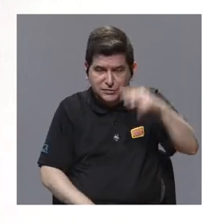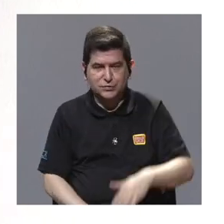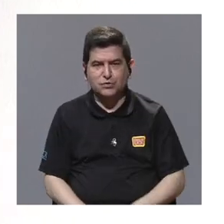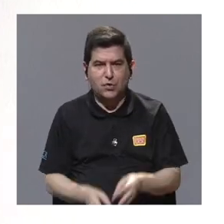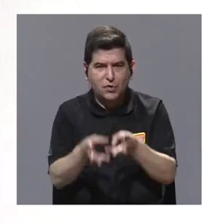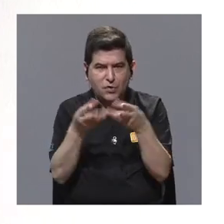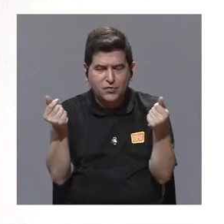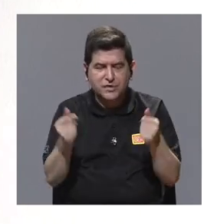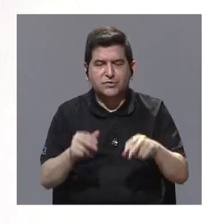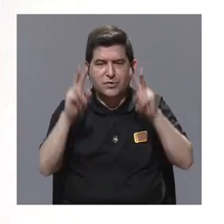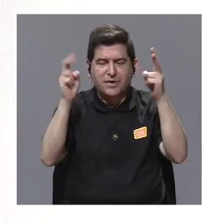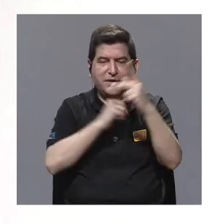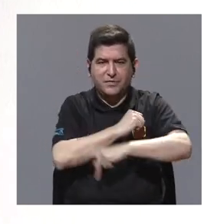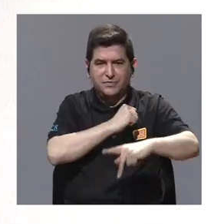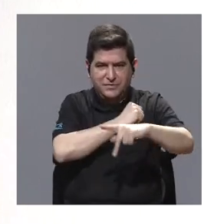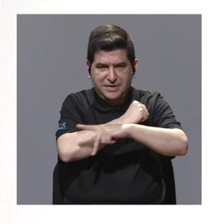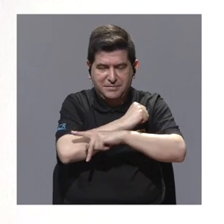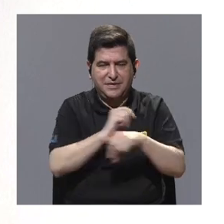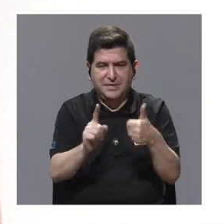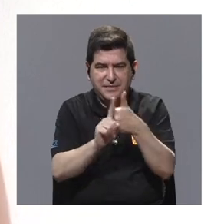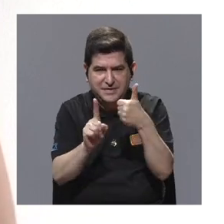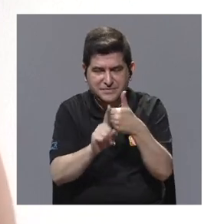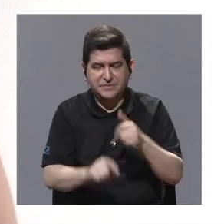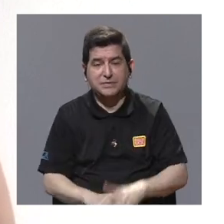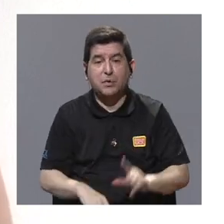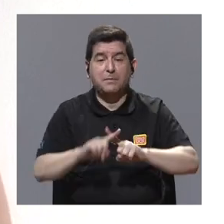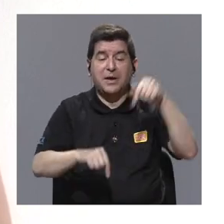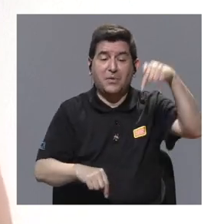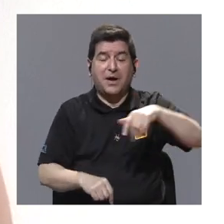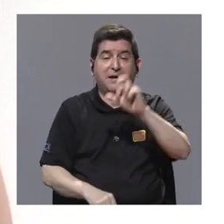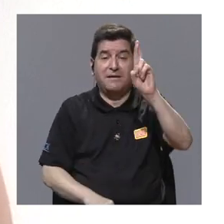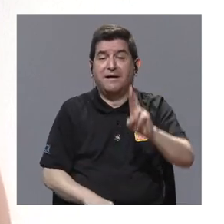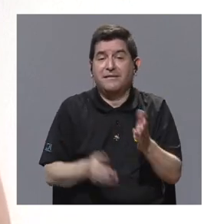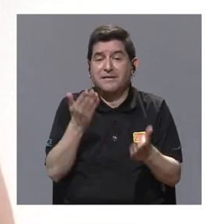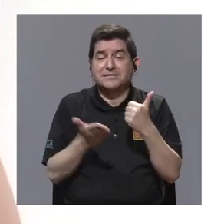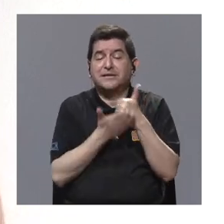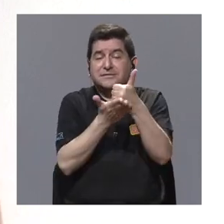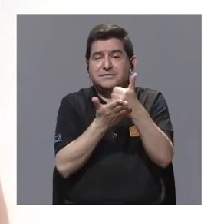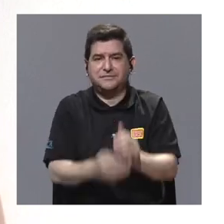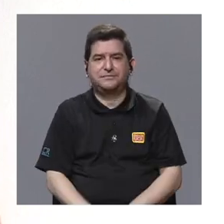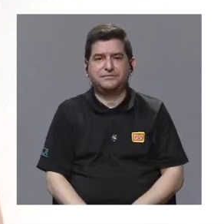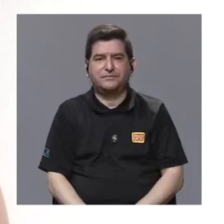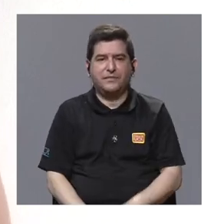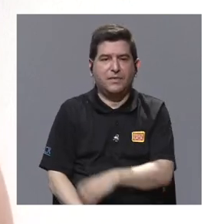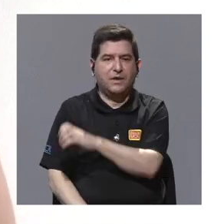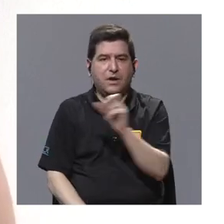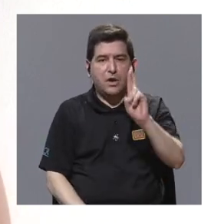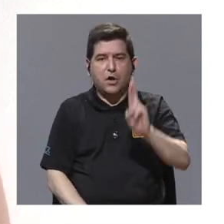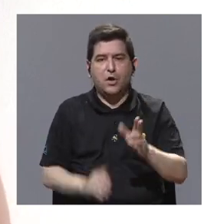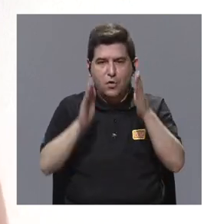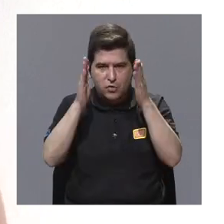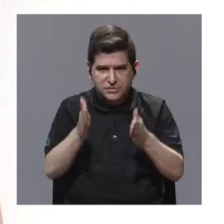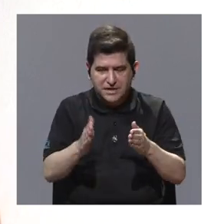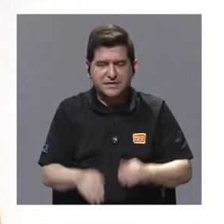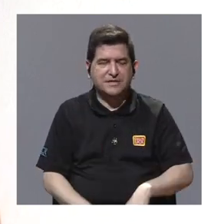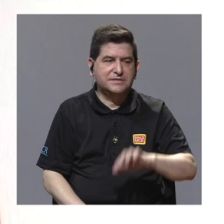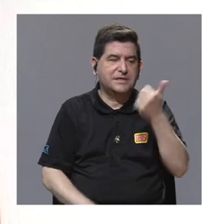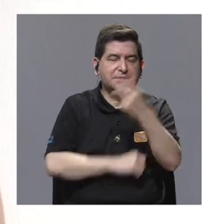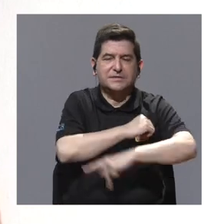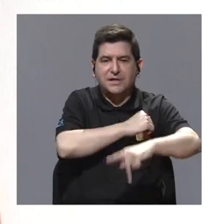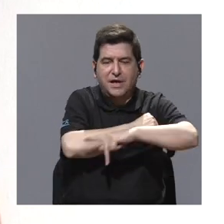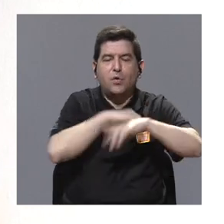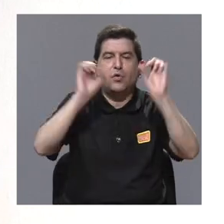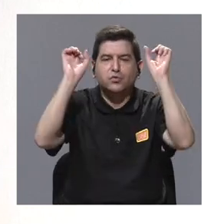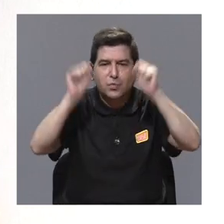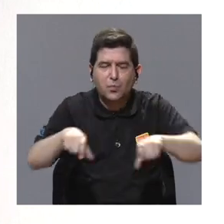resolver un tema país aquí en Costa Rica. Pero también, por ejemplo, los costarricenses en el extranjero y las costarricenses en el